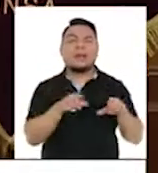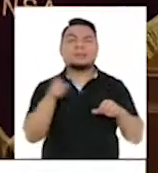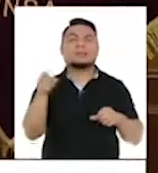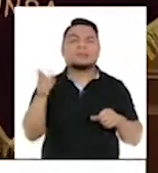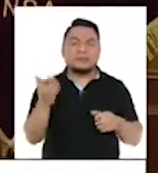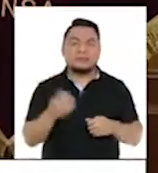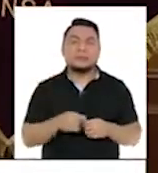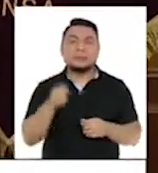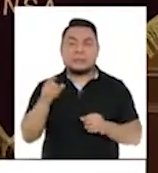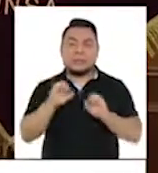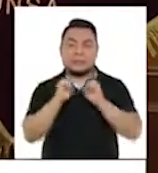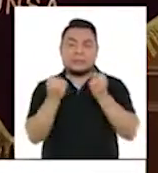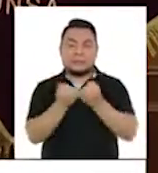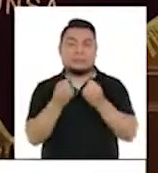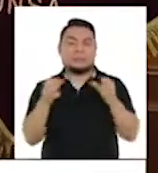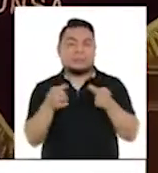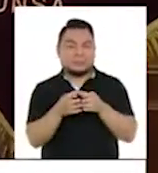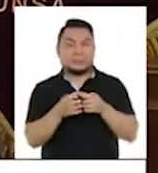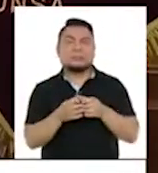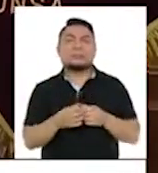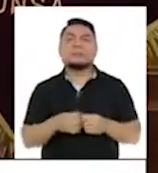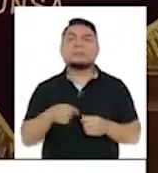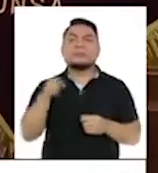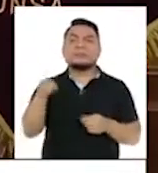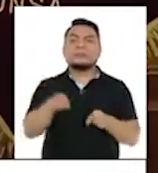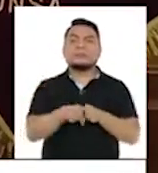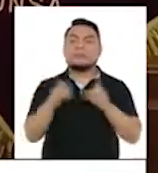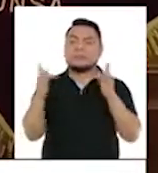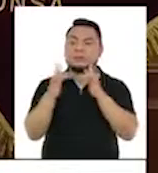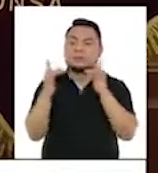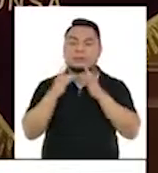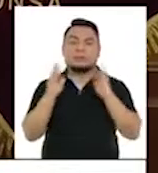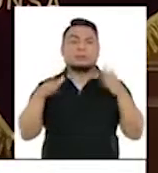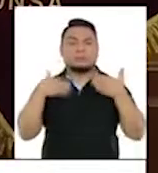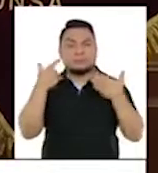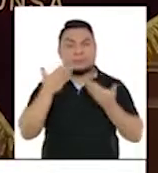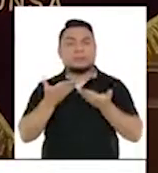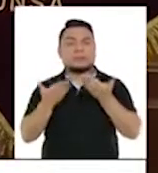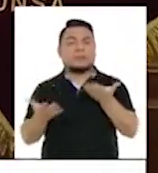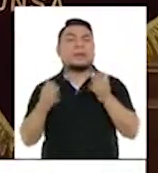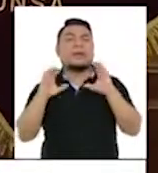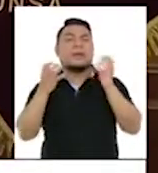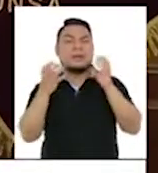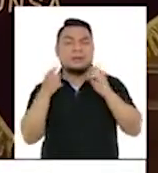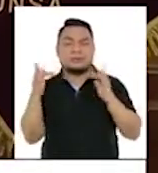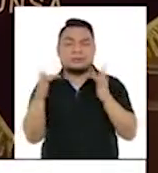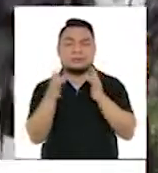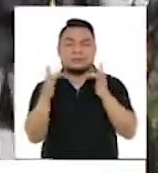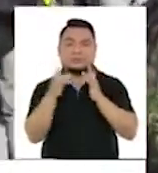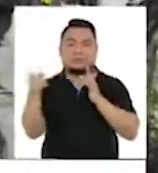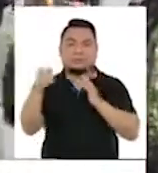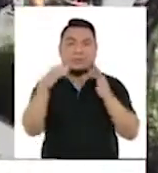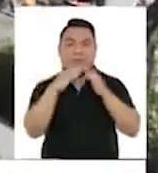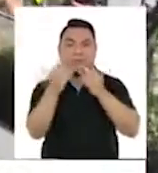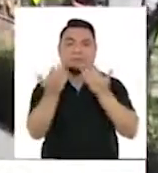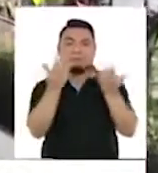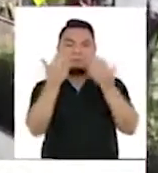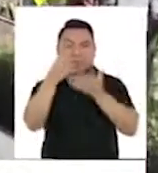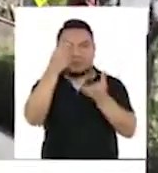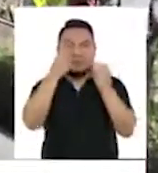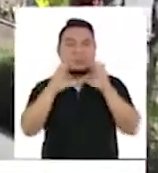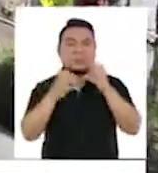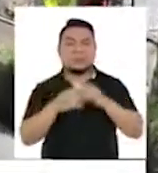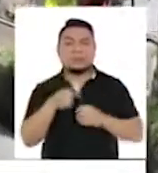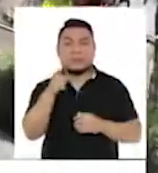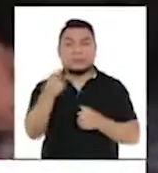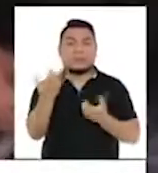el equipo y la conexión para poder desarrollar sus clases en forma virtual. Para